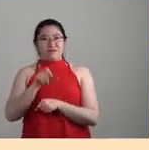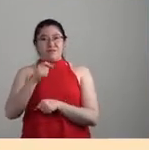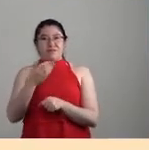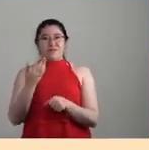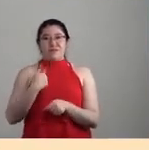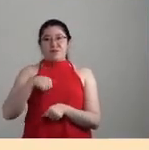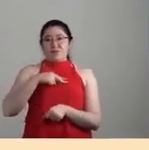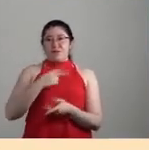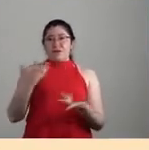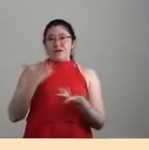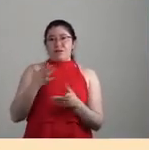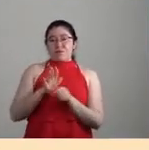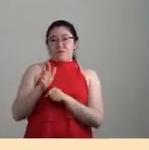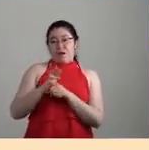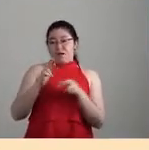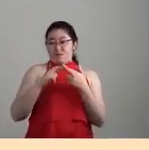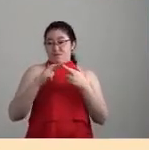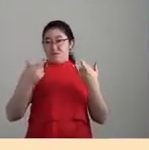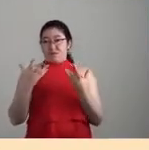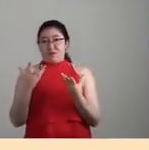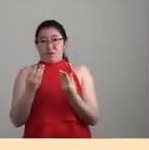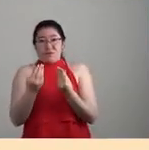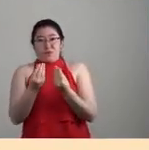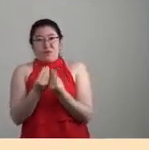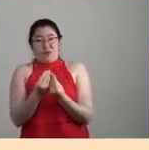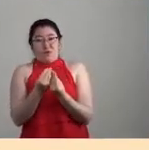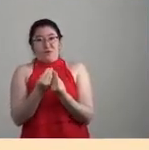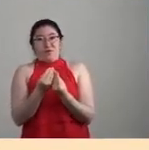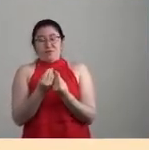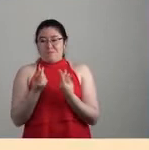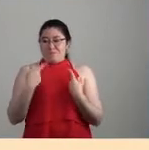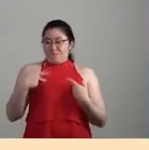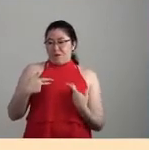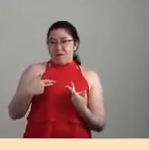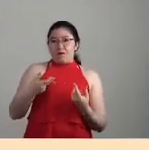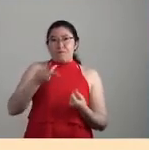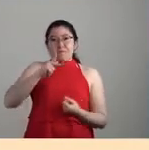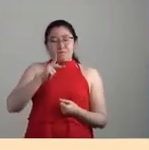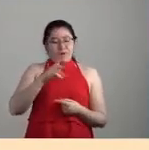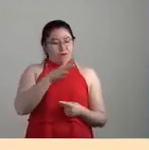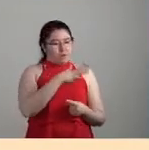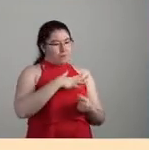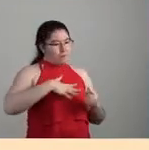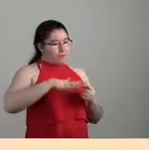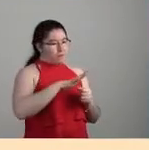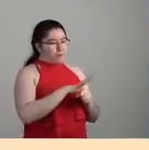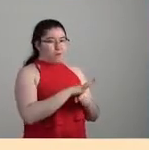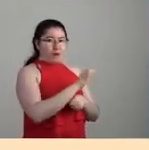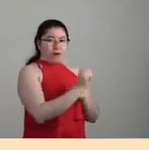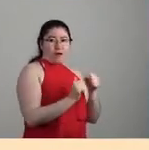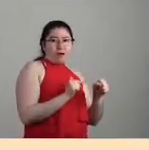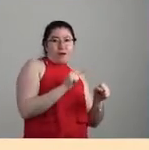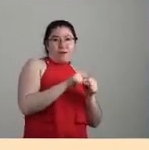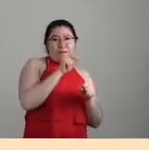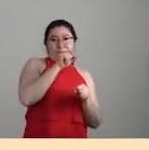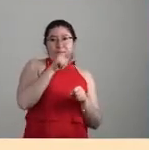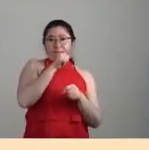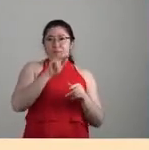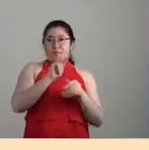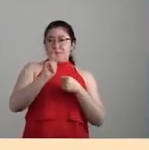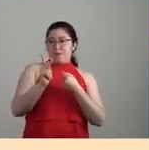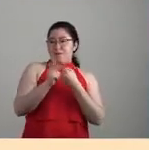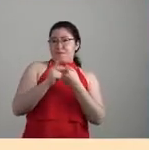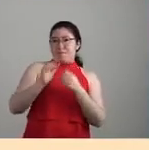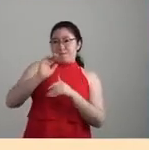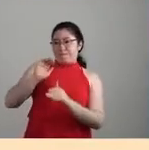estamos relacionando como naturaleza humana, pero también con otras naturalezas que habitan el mismo planeta que nosotros.